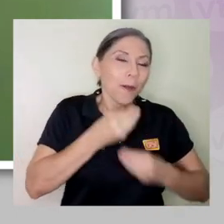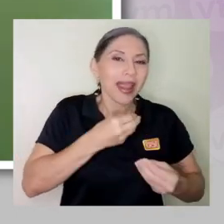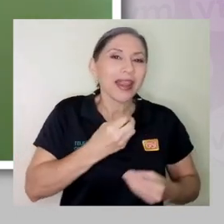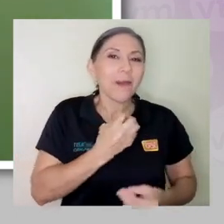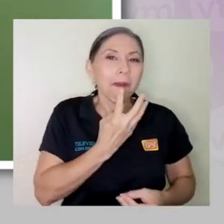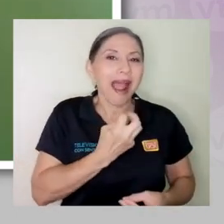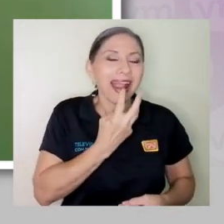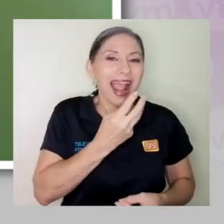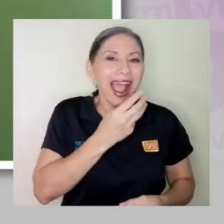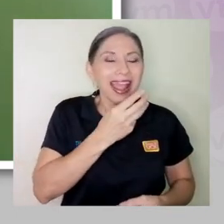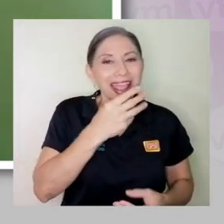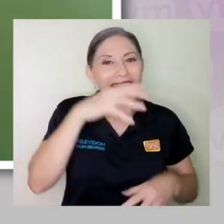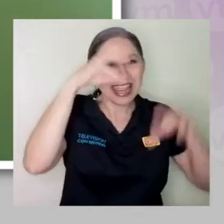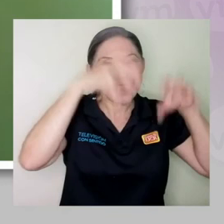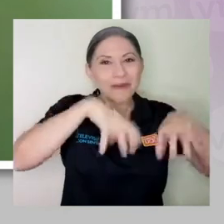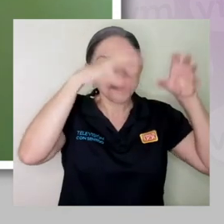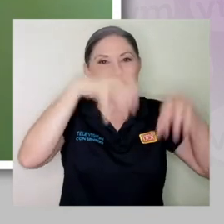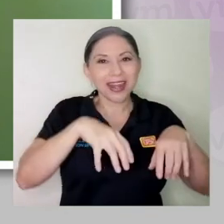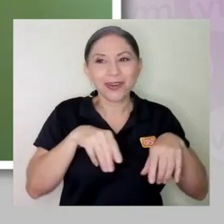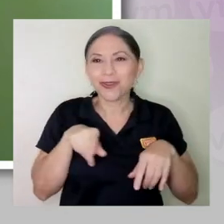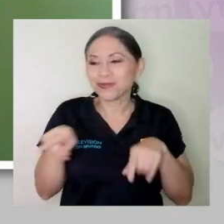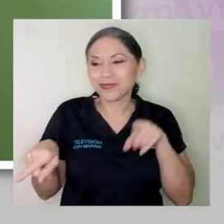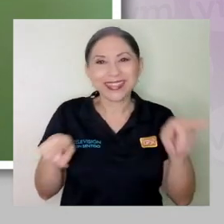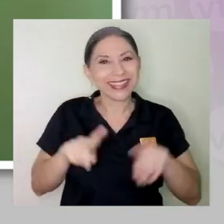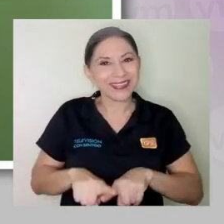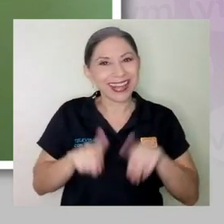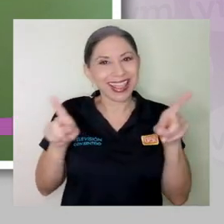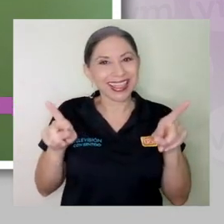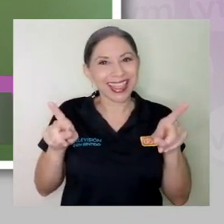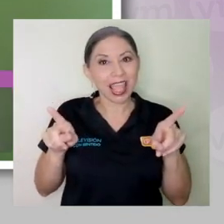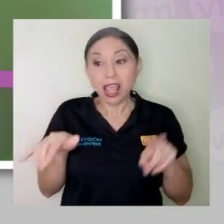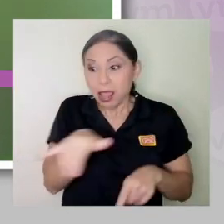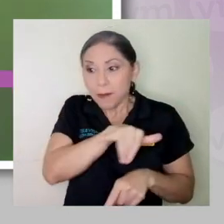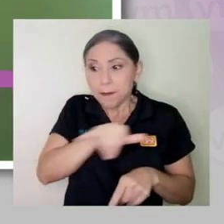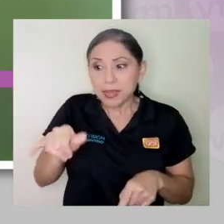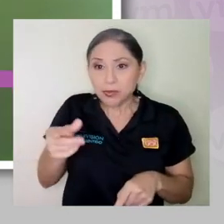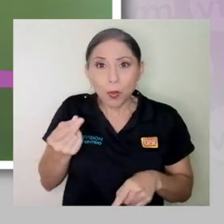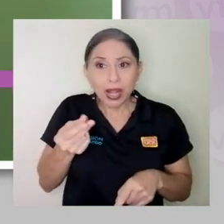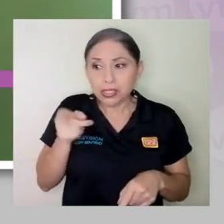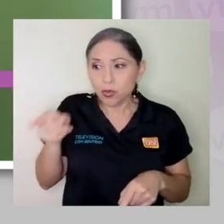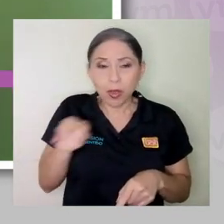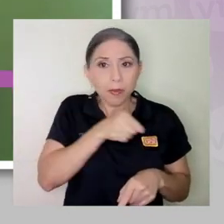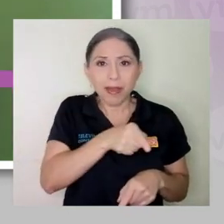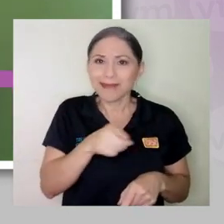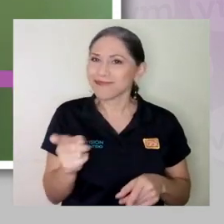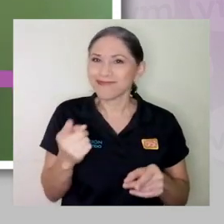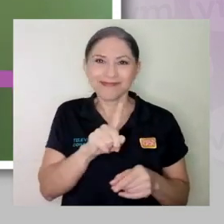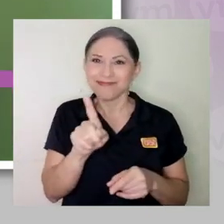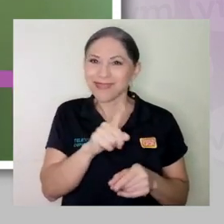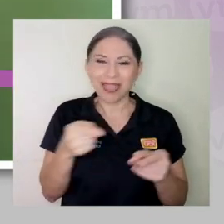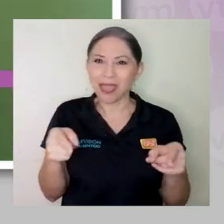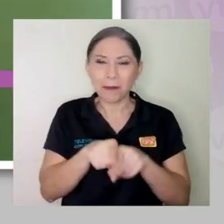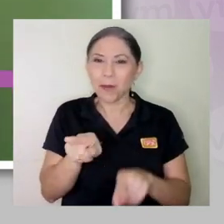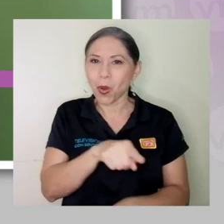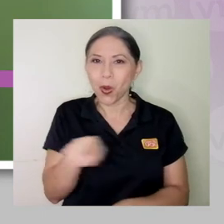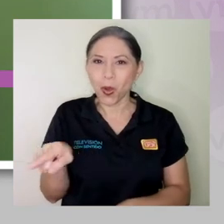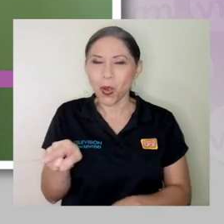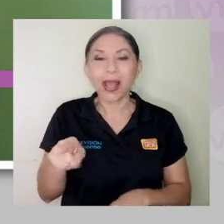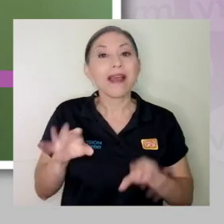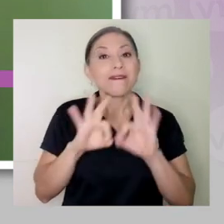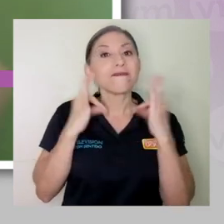es el mismo precio tampoco. Entonces, claramente las familias tienen que tienen que